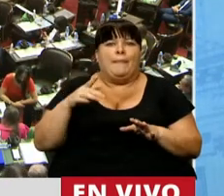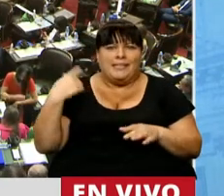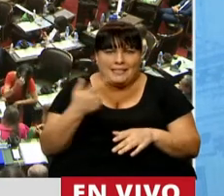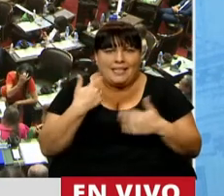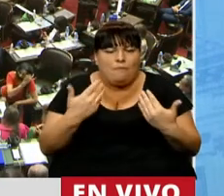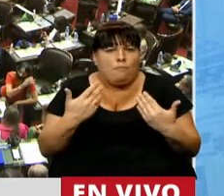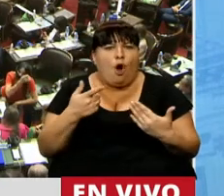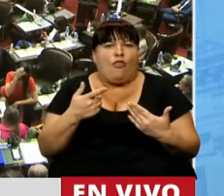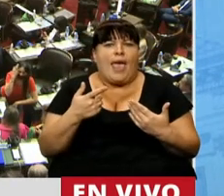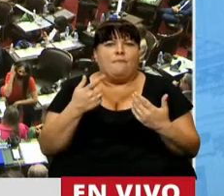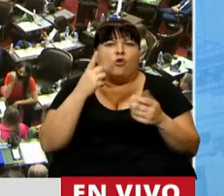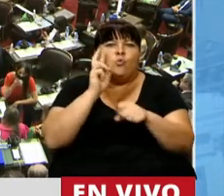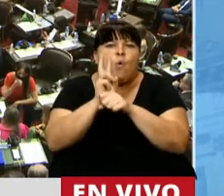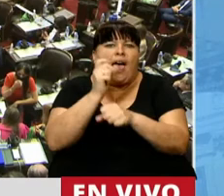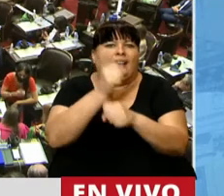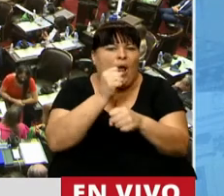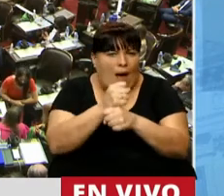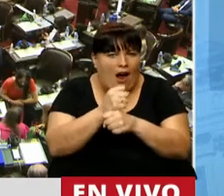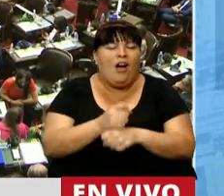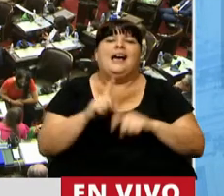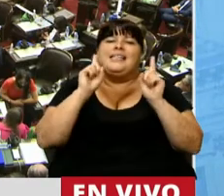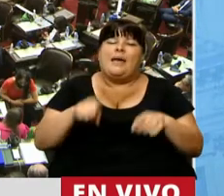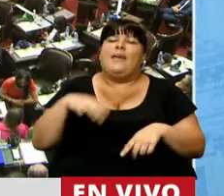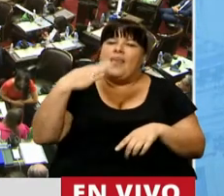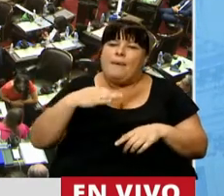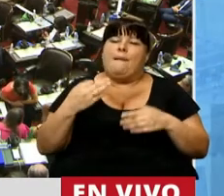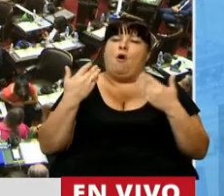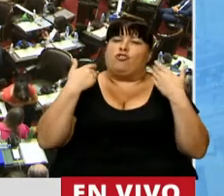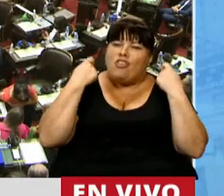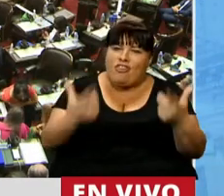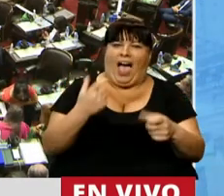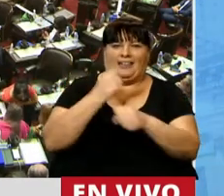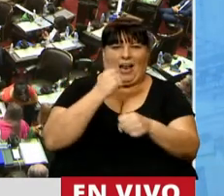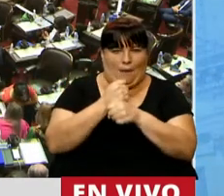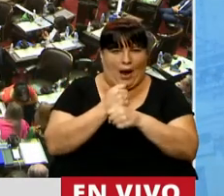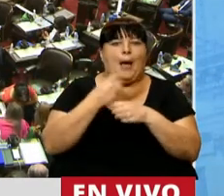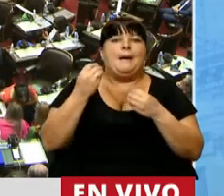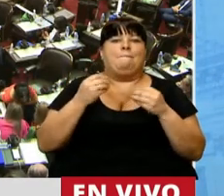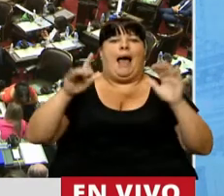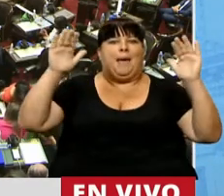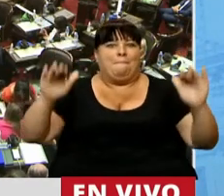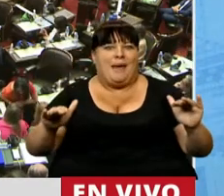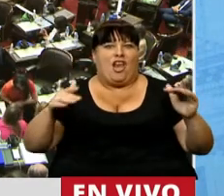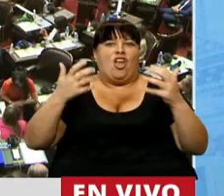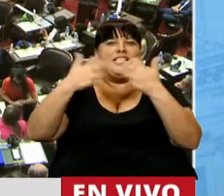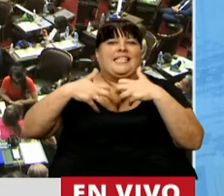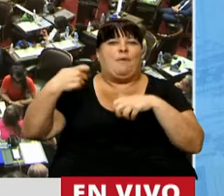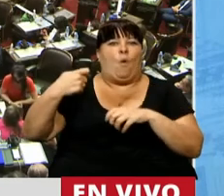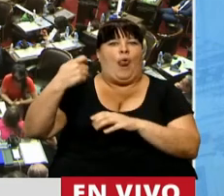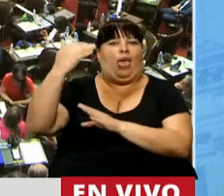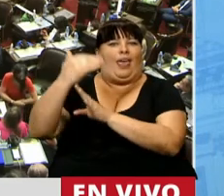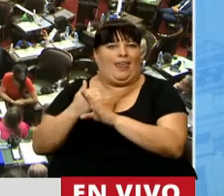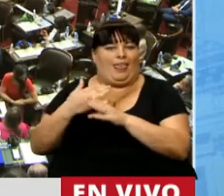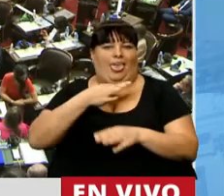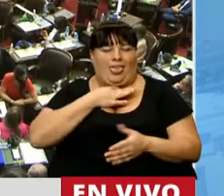capaces de conservar el empleo, sino que tenemos que ser capaces de generar empleo para aliviar al sistema previsional.